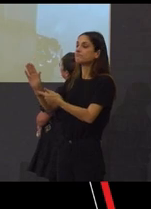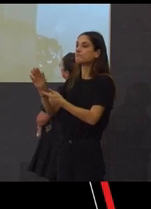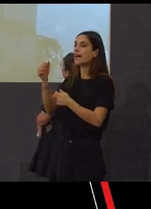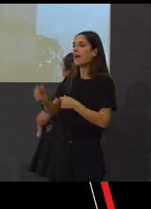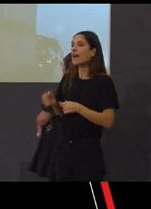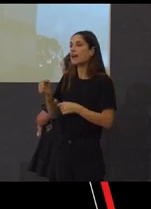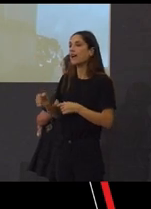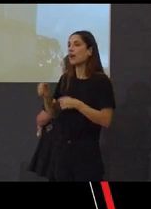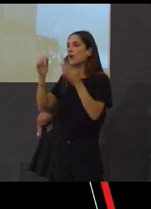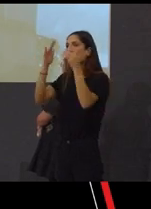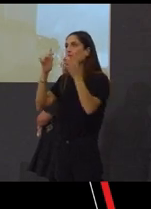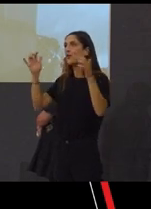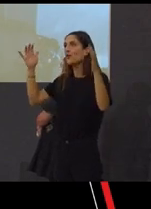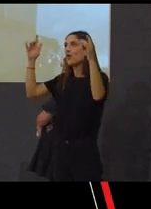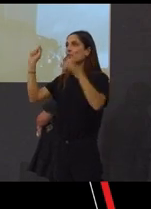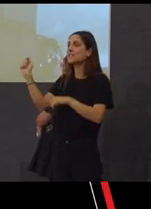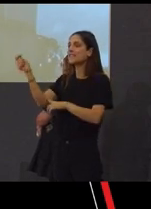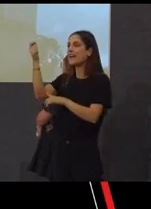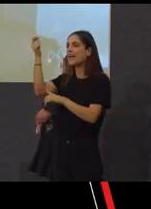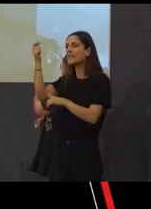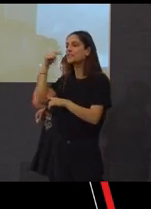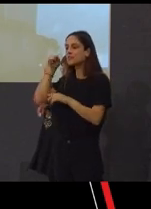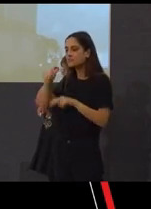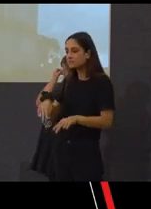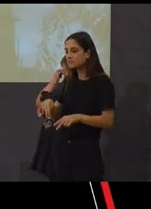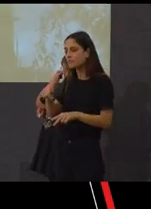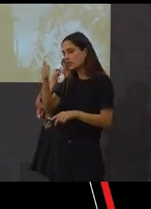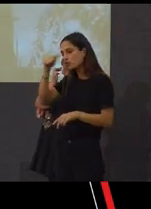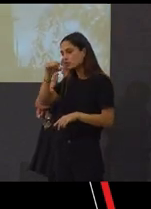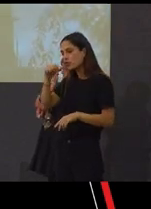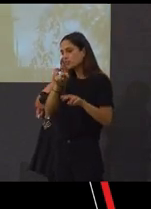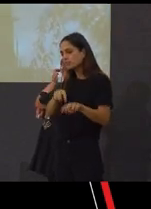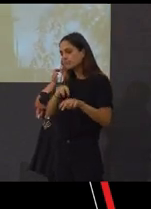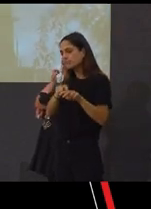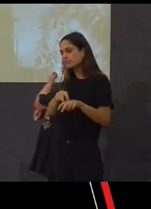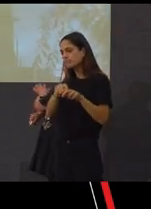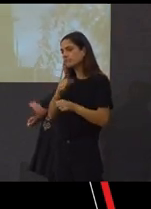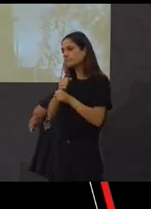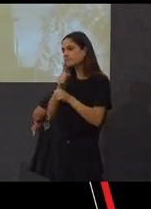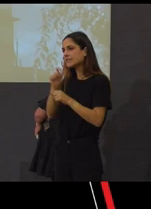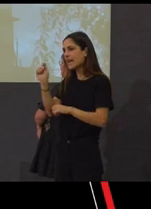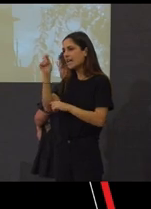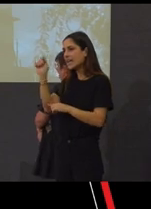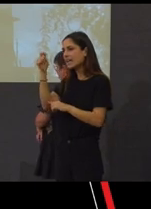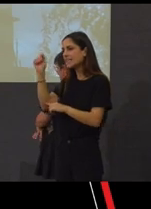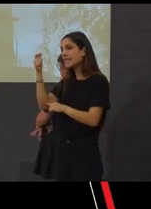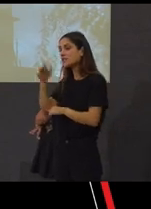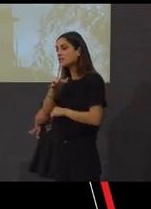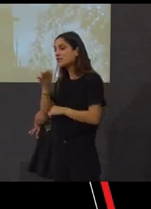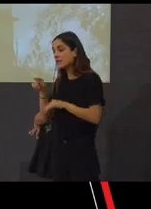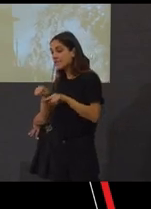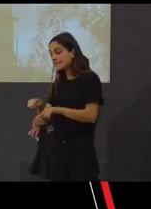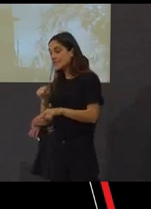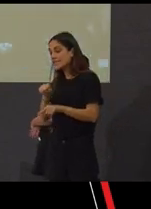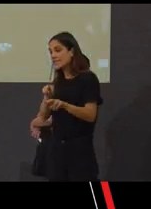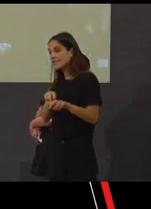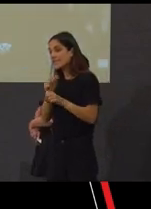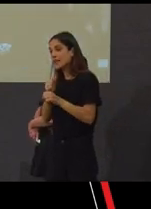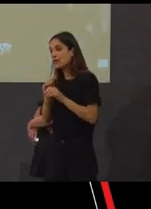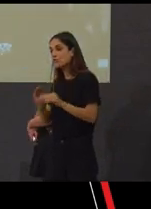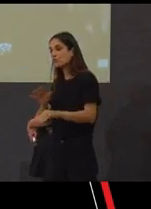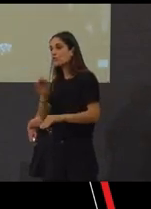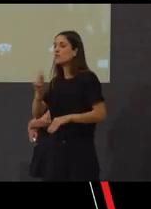hórreos se exalta el valor del hombre que trabaja amorosamente la tierra y que a ella y a la religión y al cariño de sus mayores